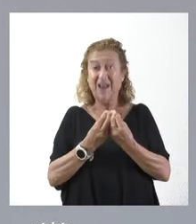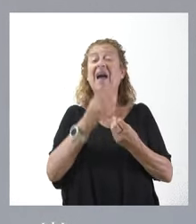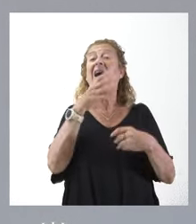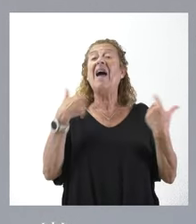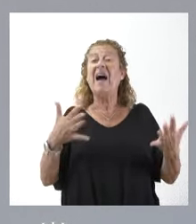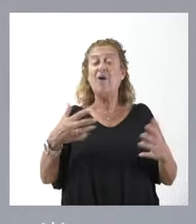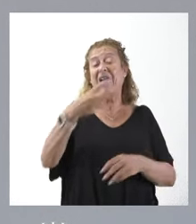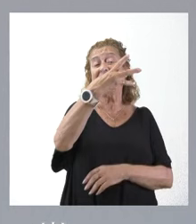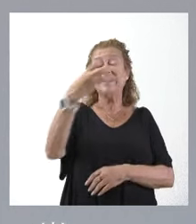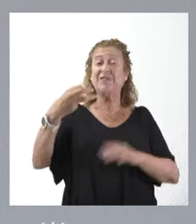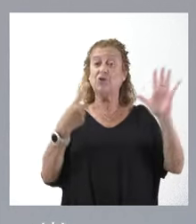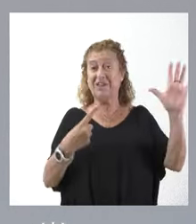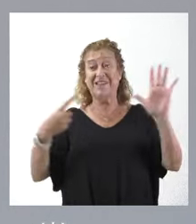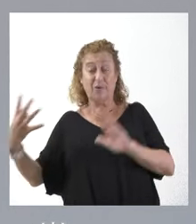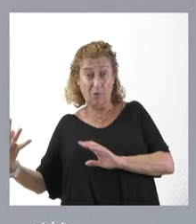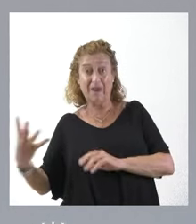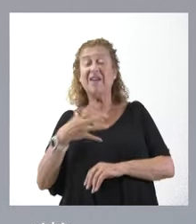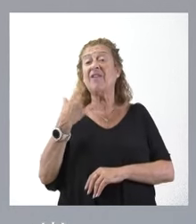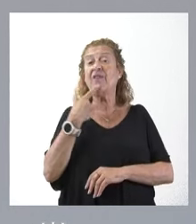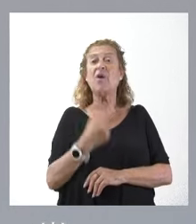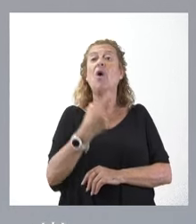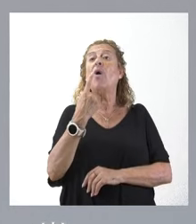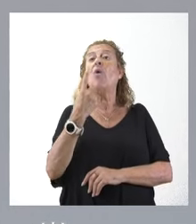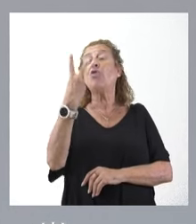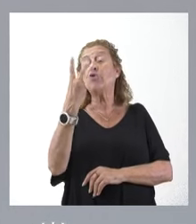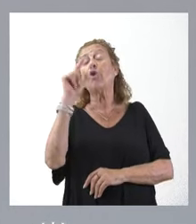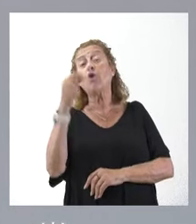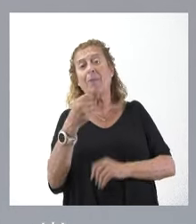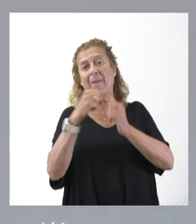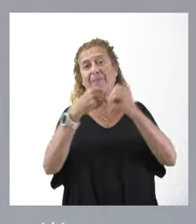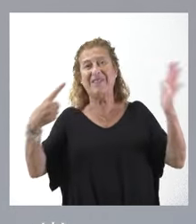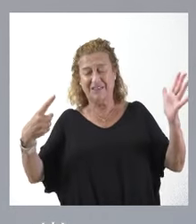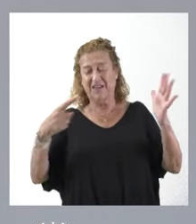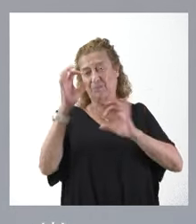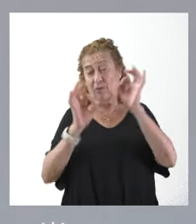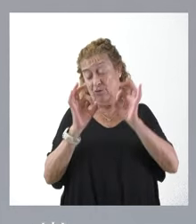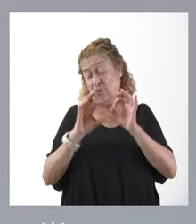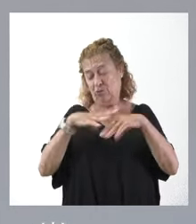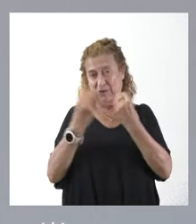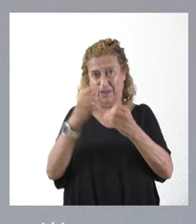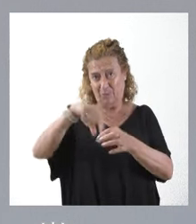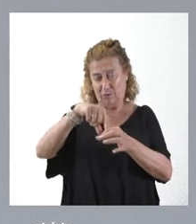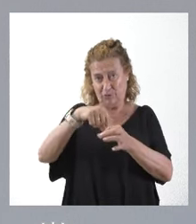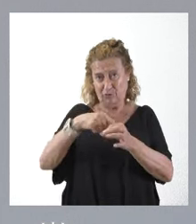369, es decir, a un 2,26 del total de puestos, 50 puestos menos